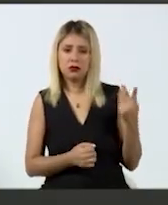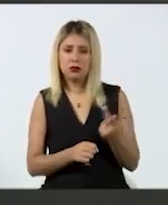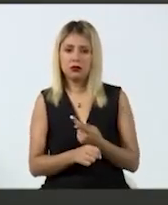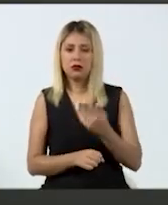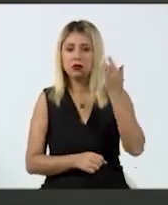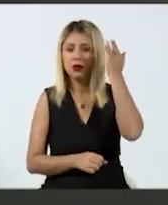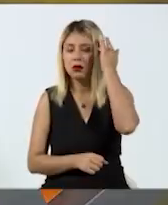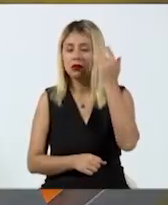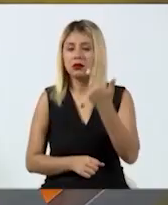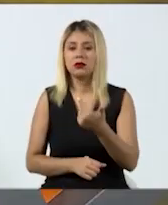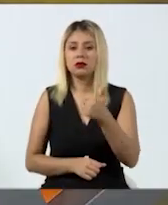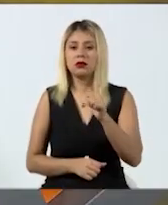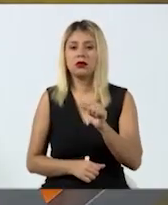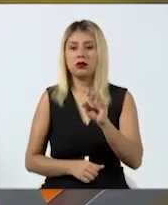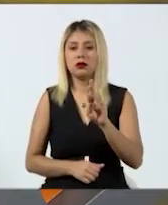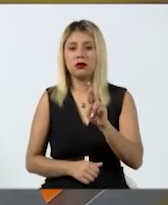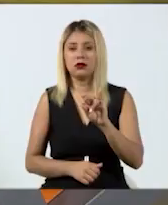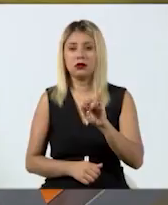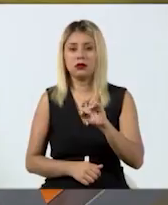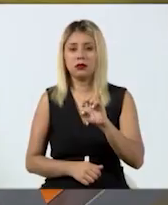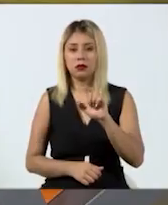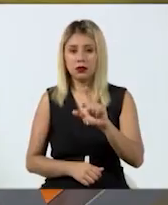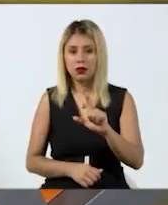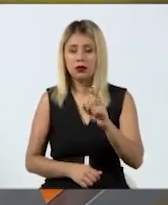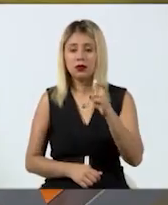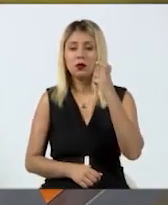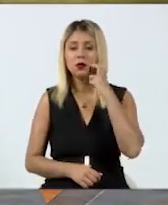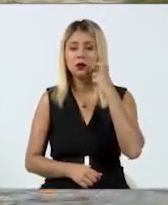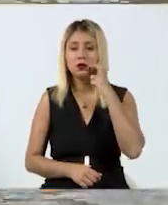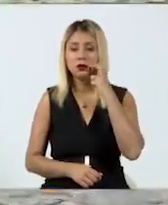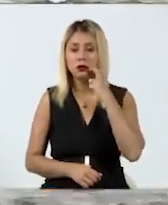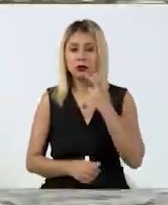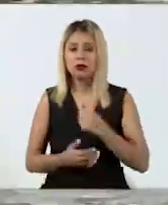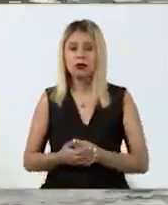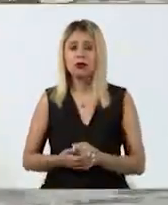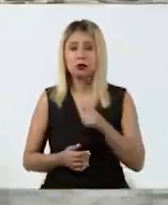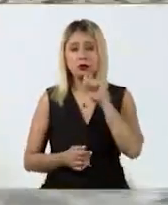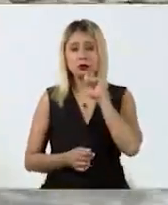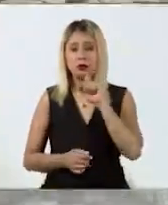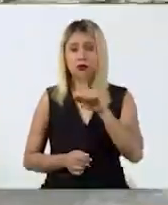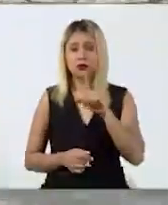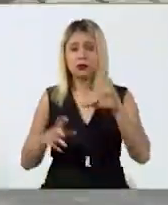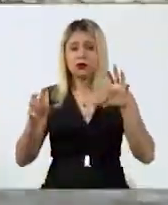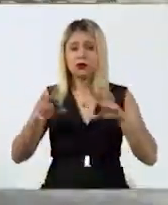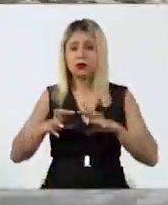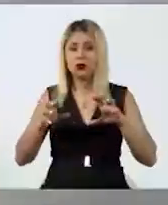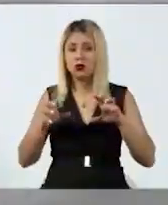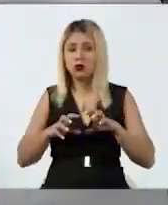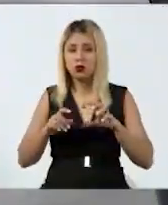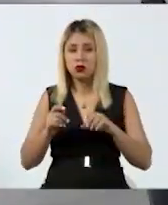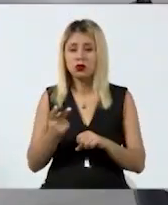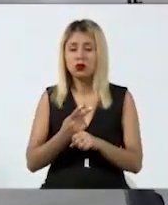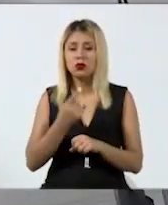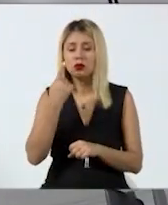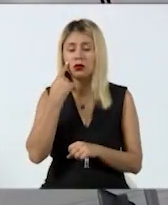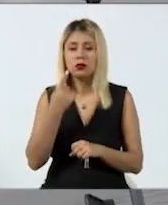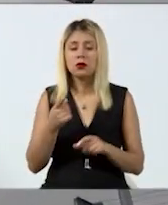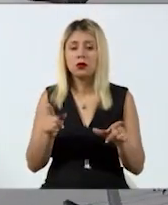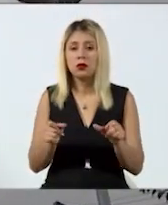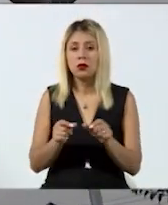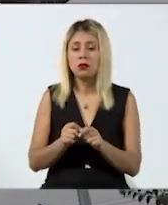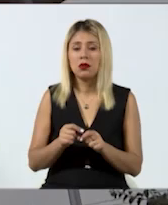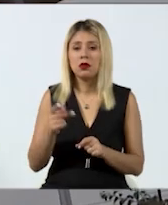Gabriel, tenemos también este Autlán de Navarro, donde prácticamente la lluvia no es precisamente en la